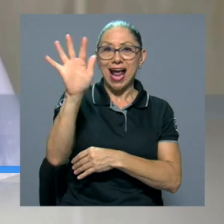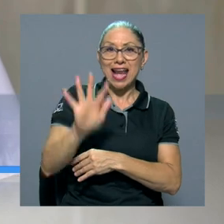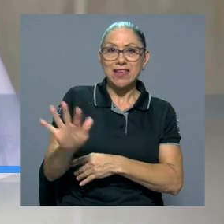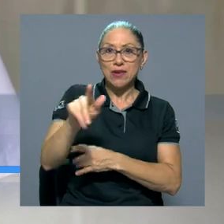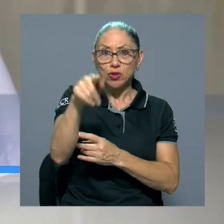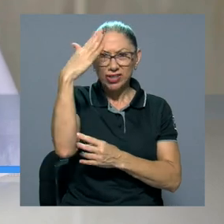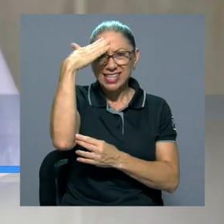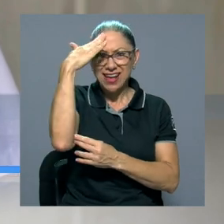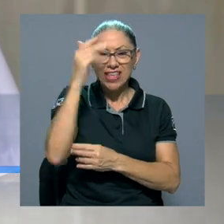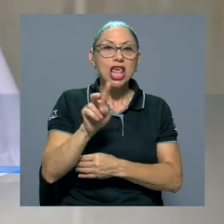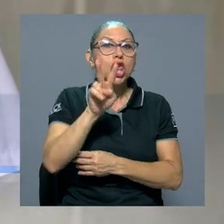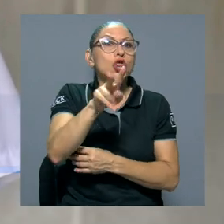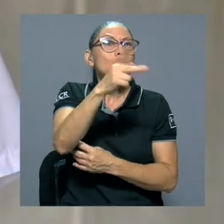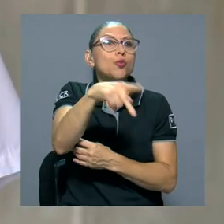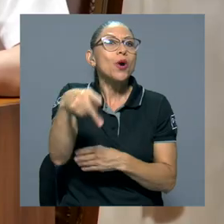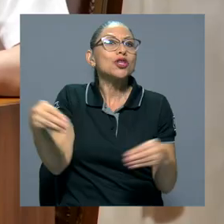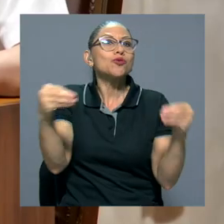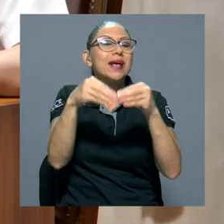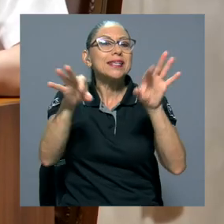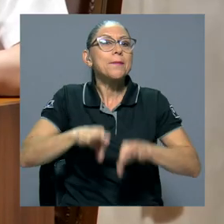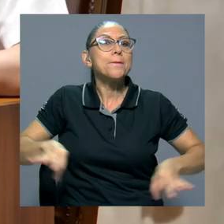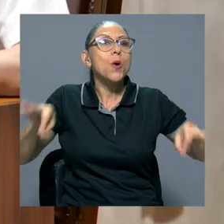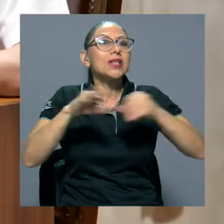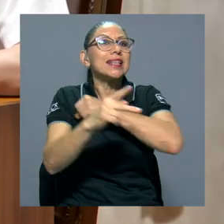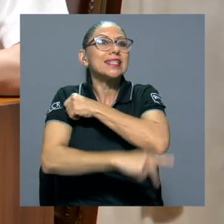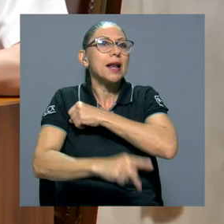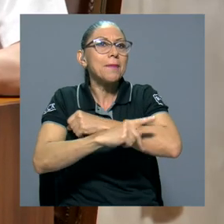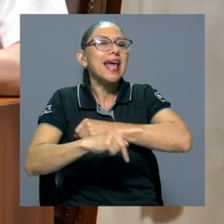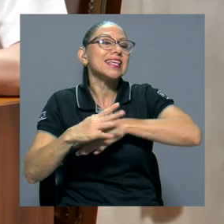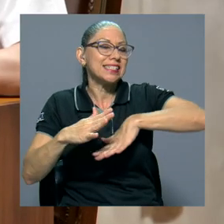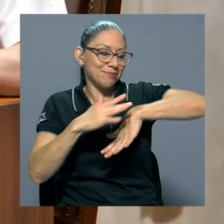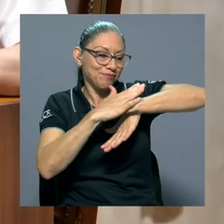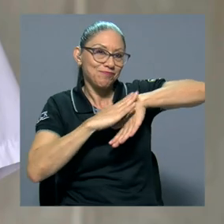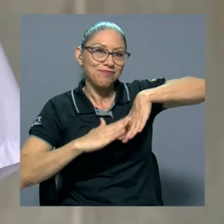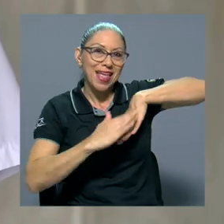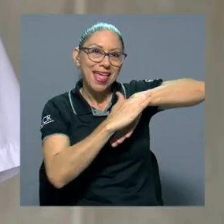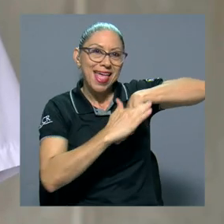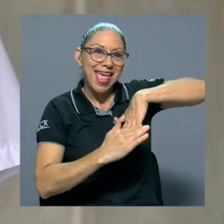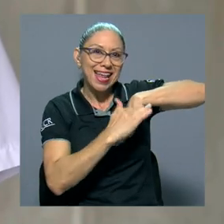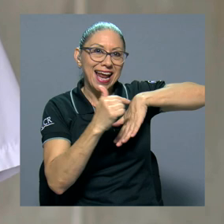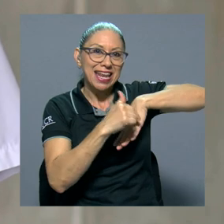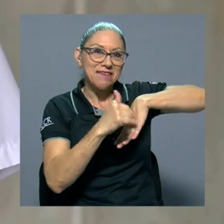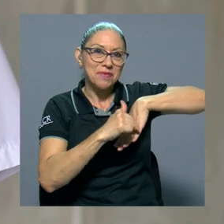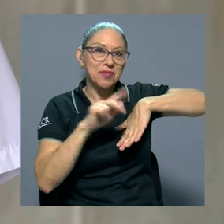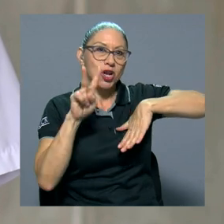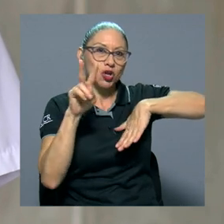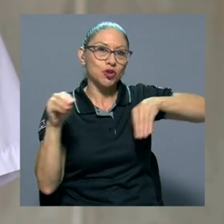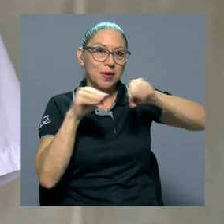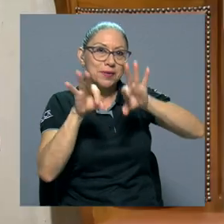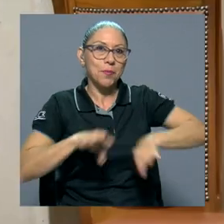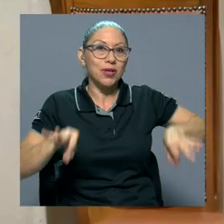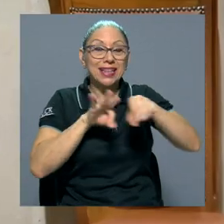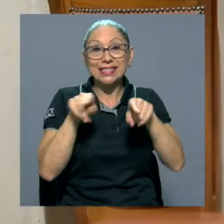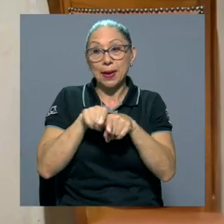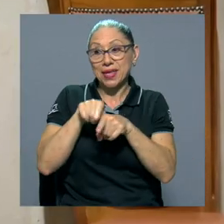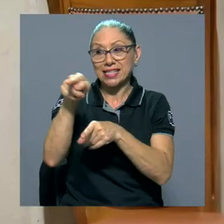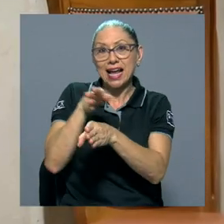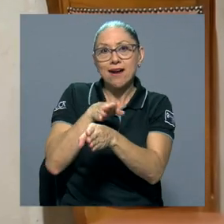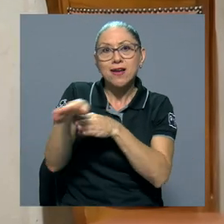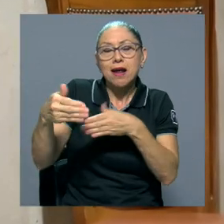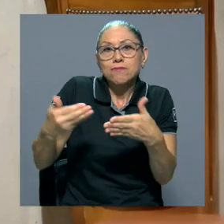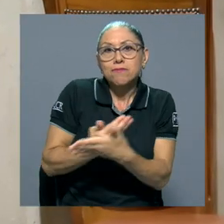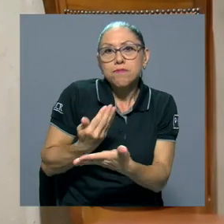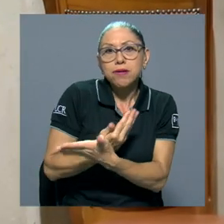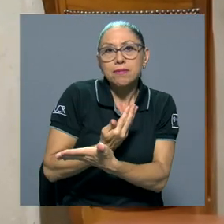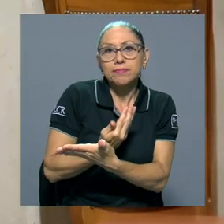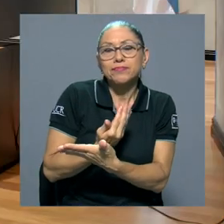saben, los dos puertos más importantes del país están en el Caribe, además de que es una carrera nueva e innovadora, que también por la